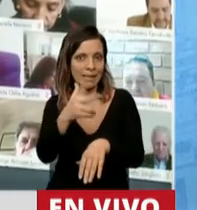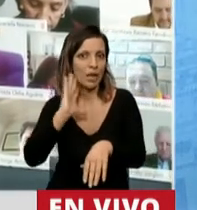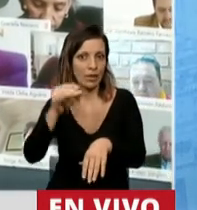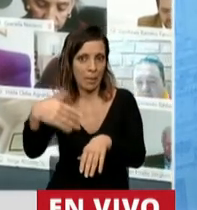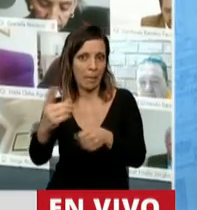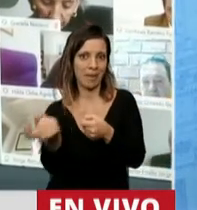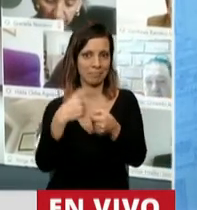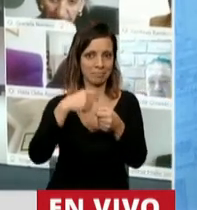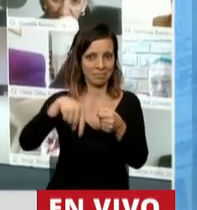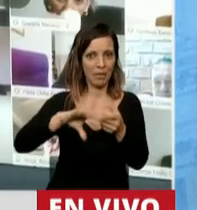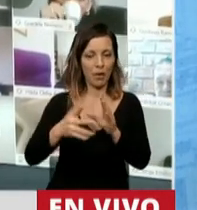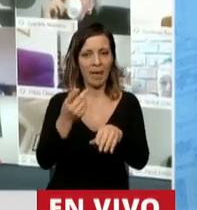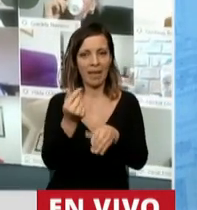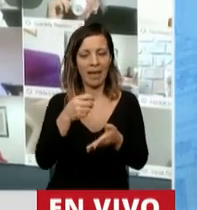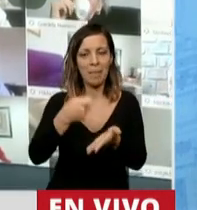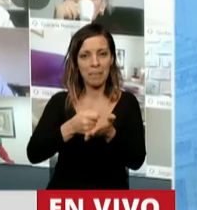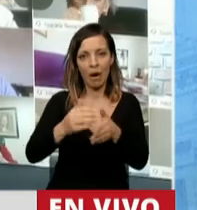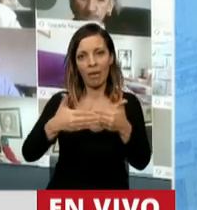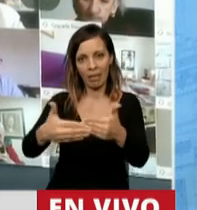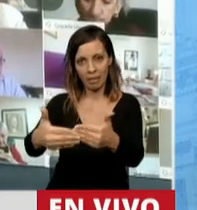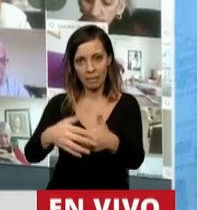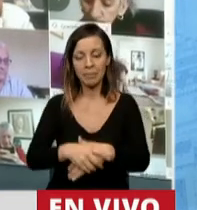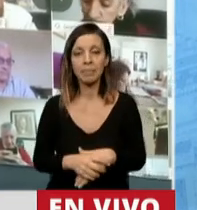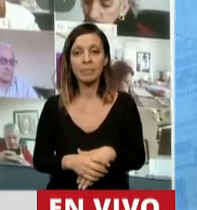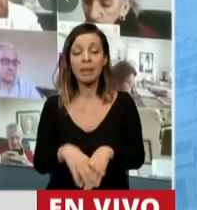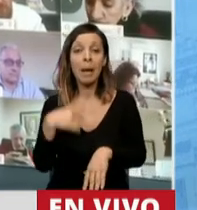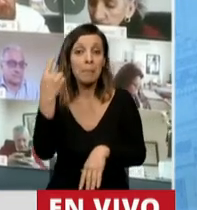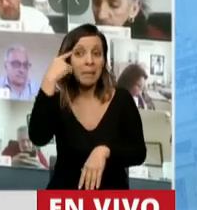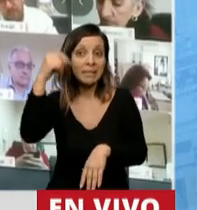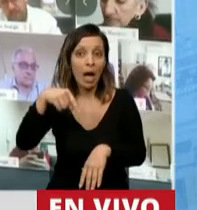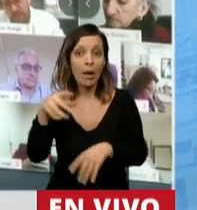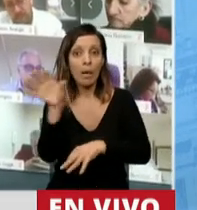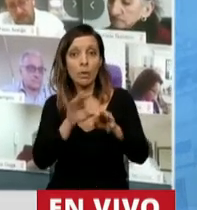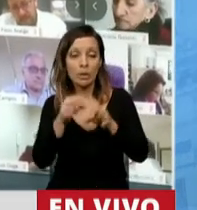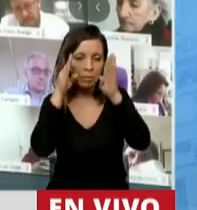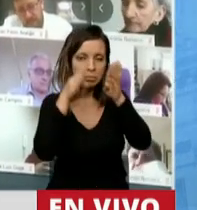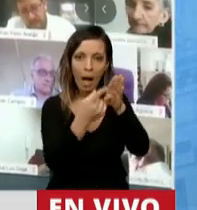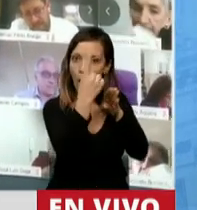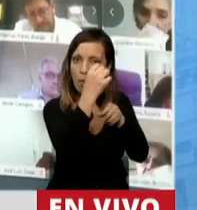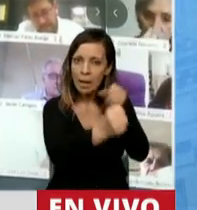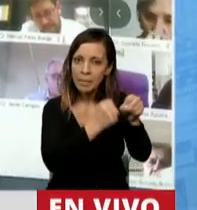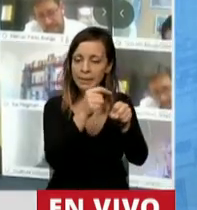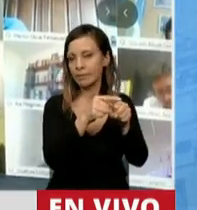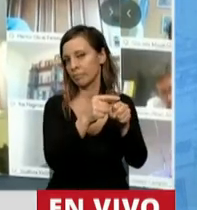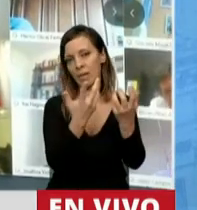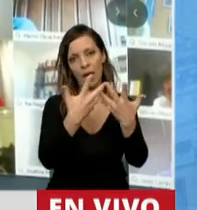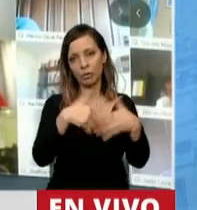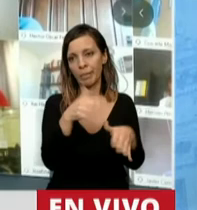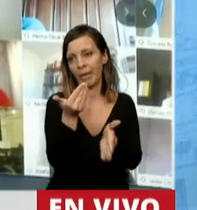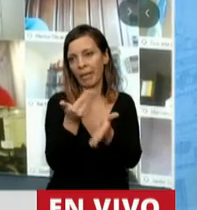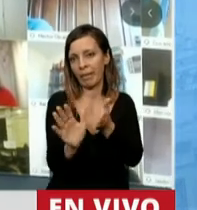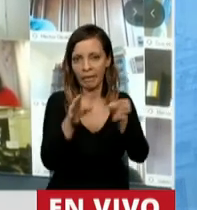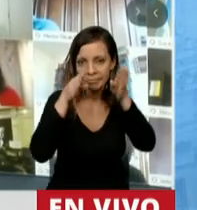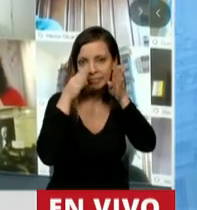Señor Presidente, limitar el análisis a una sola empresa implica una visión parcial, interesado o